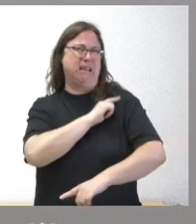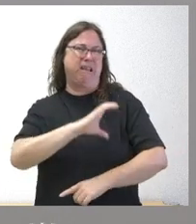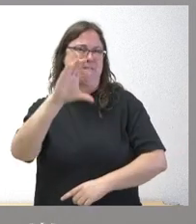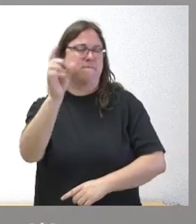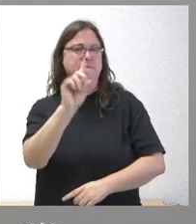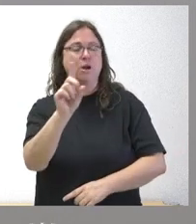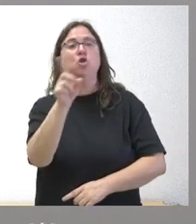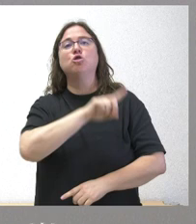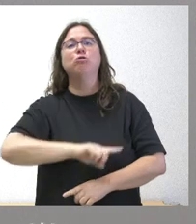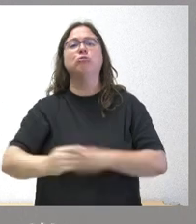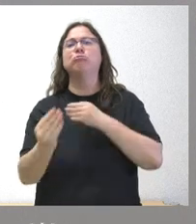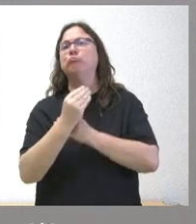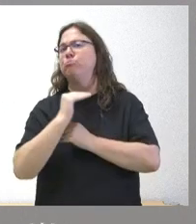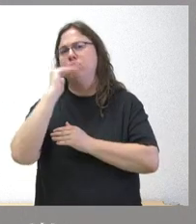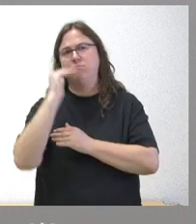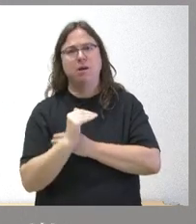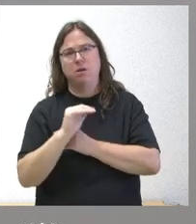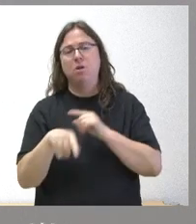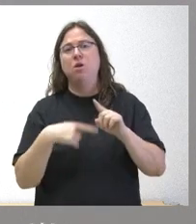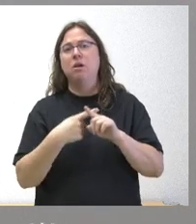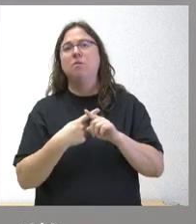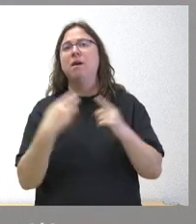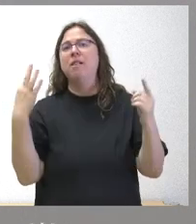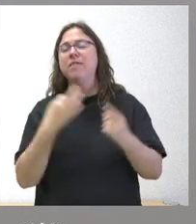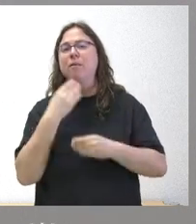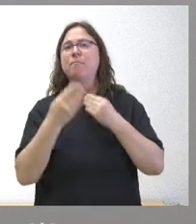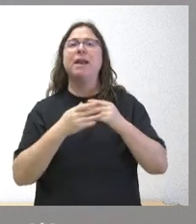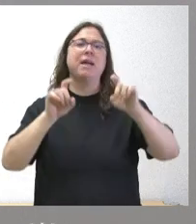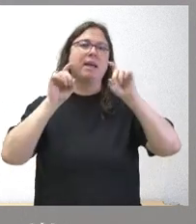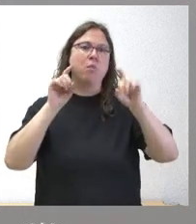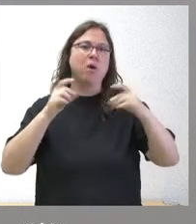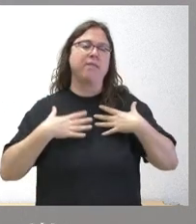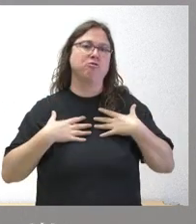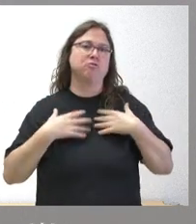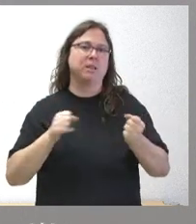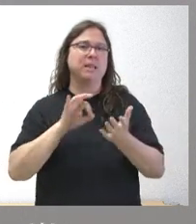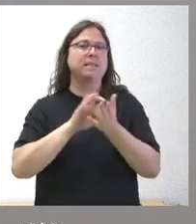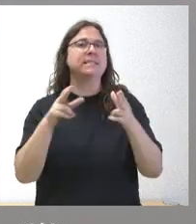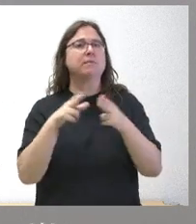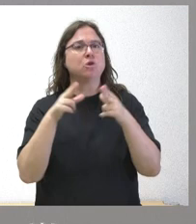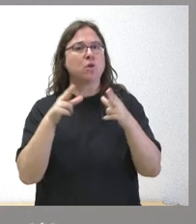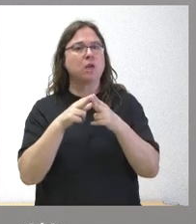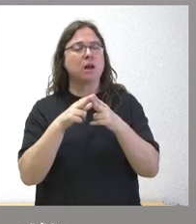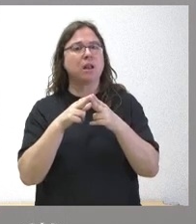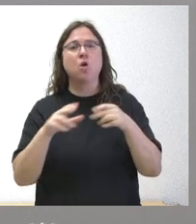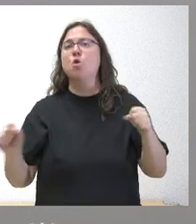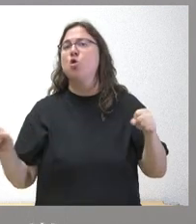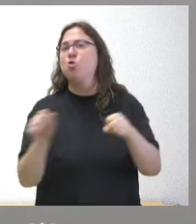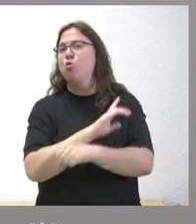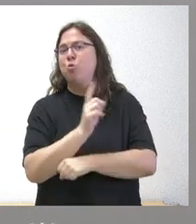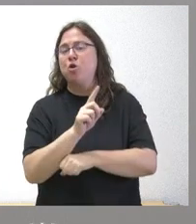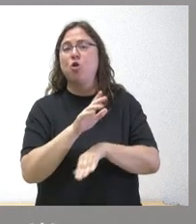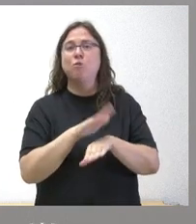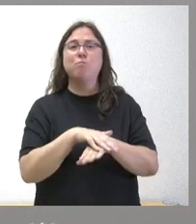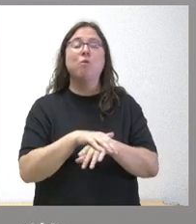clara infrafinanciación y que lo que tenemos que destinar a educación a sanidad y a servicios sociales no está cubierto por la cantidad del